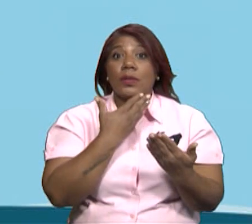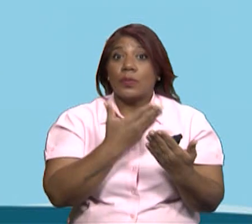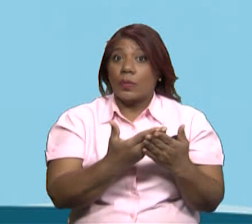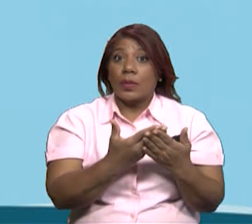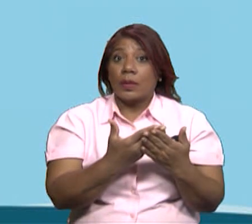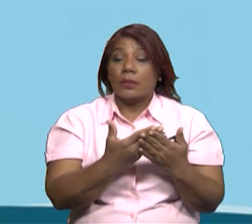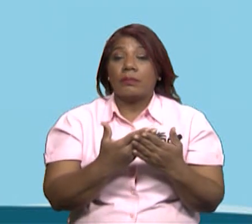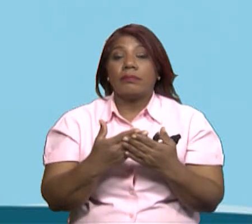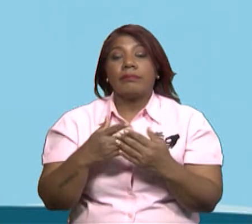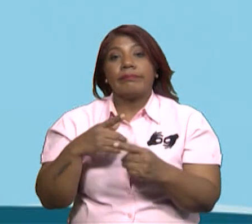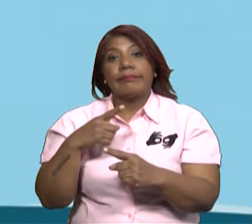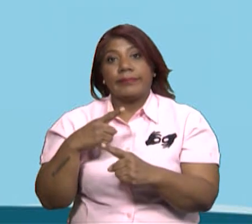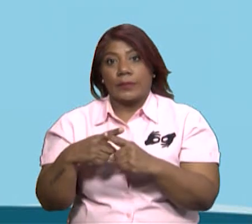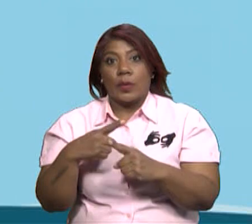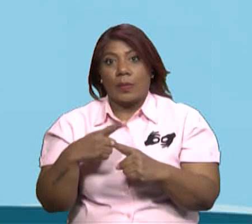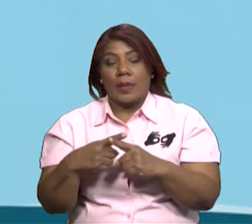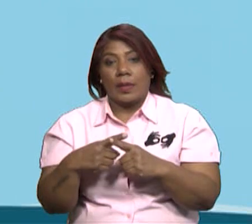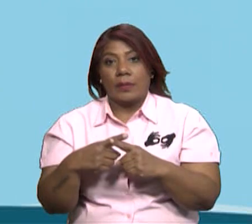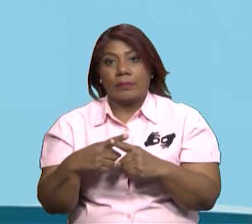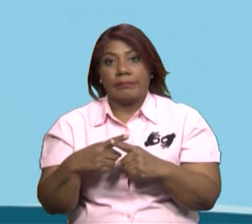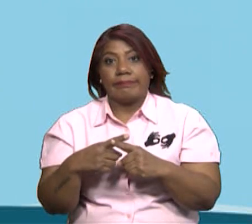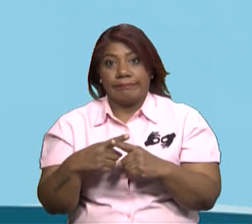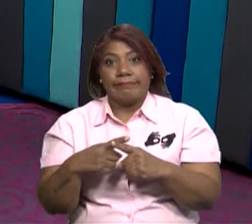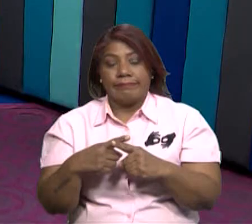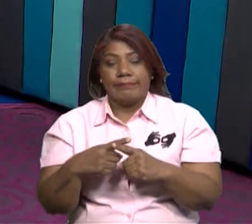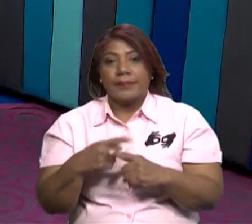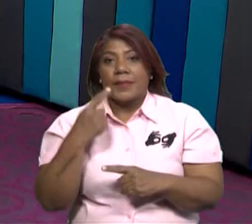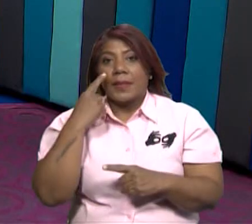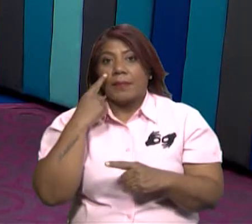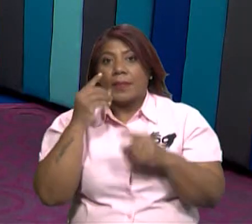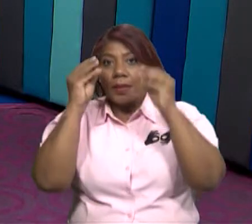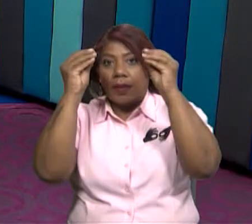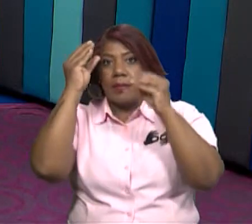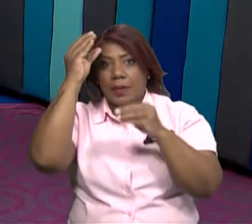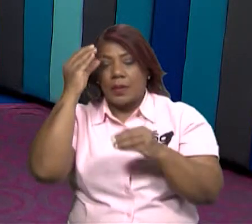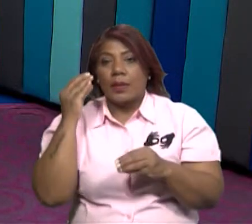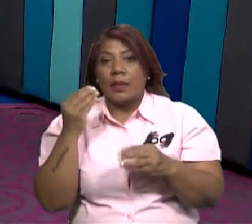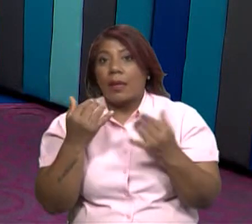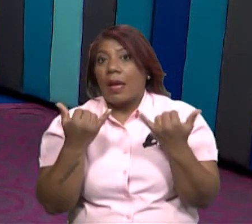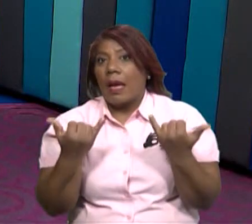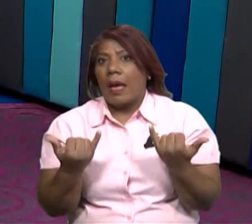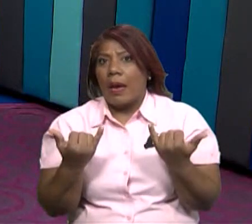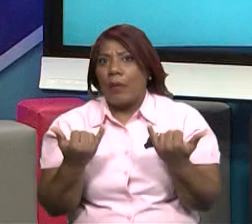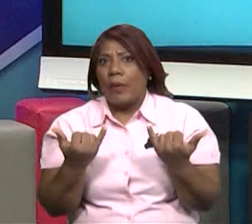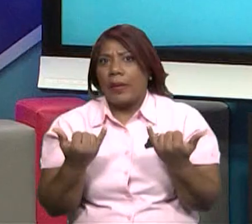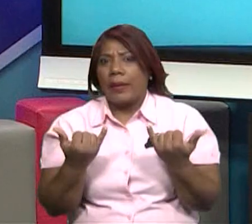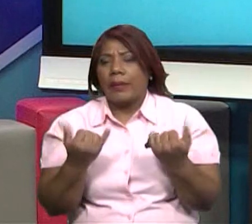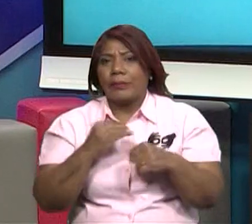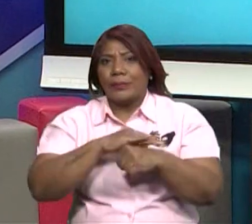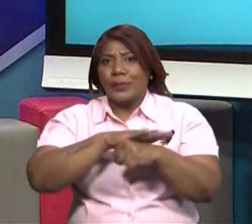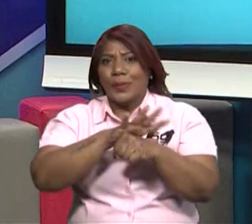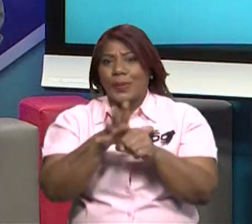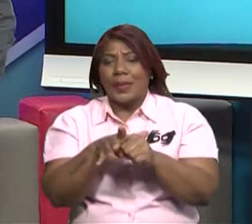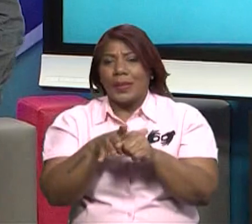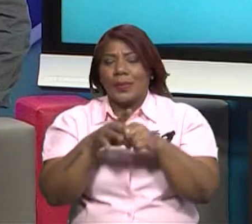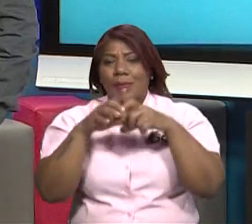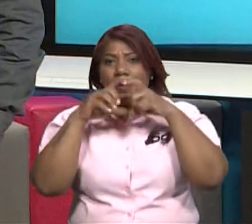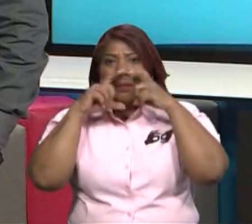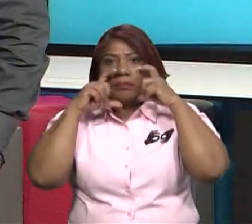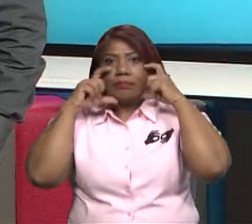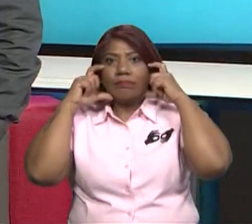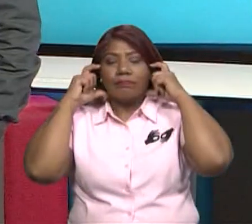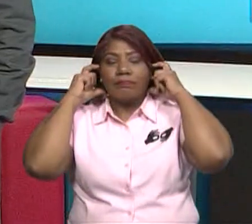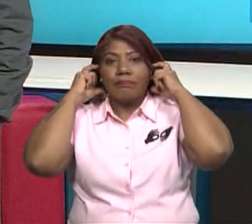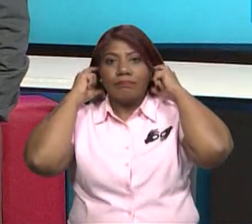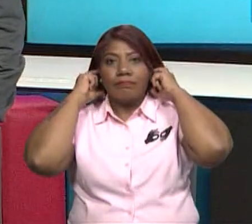Ok, mírame acá, ¿tú crees que esa mascarilla que nosotros usamos aquí no nos va a cobrar